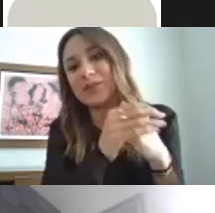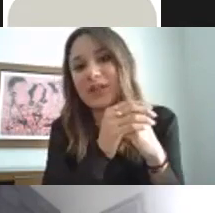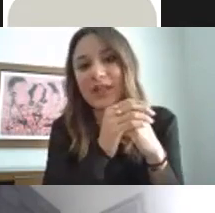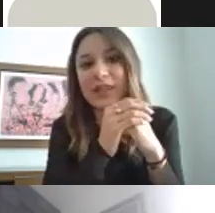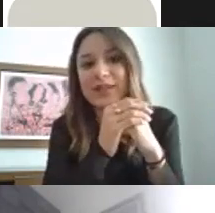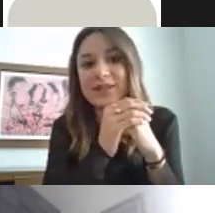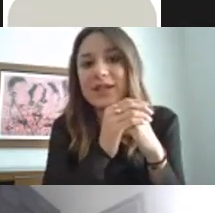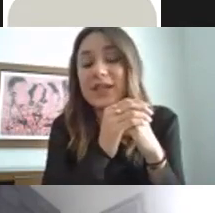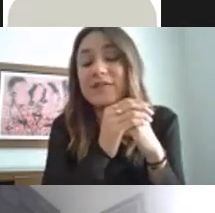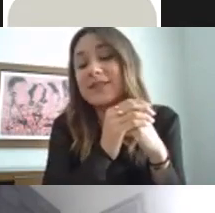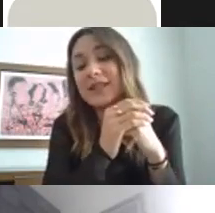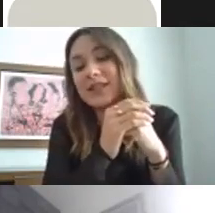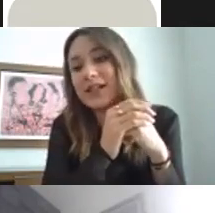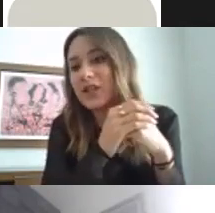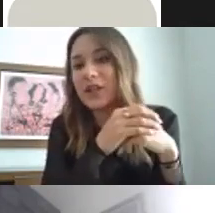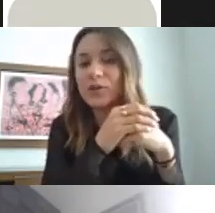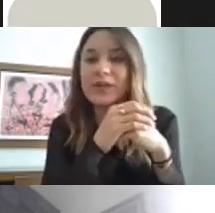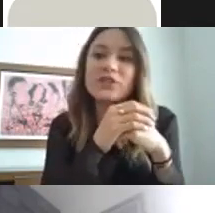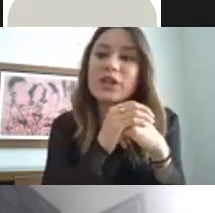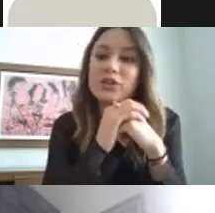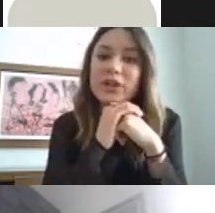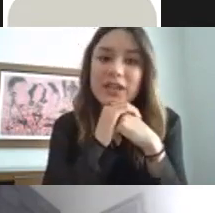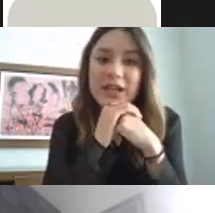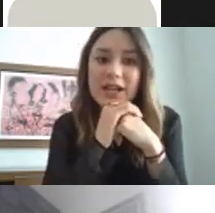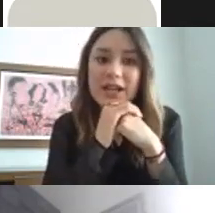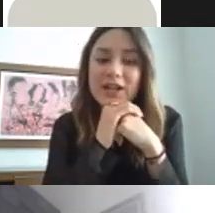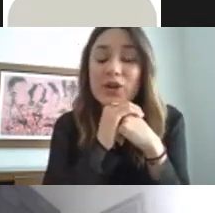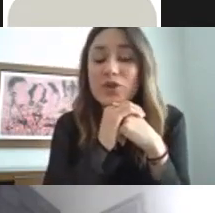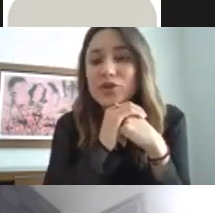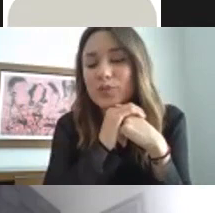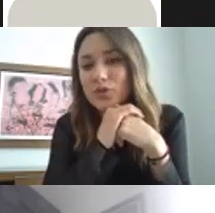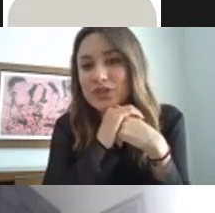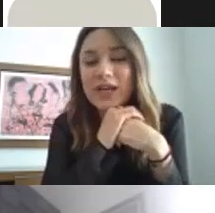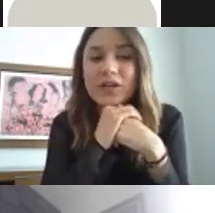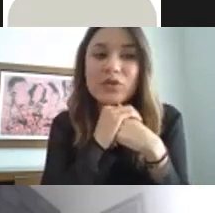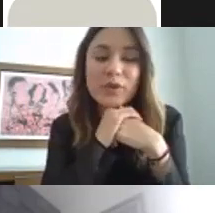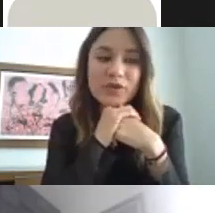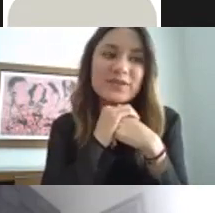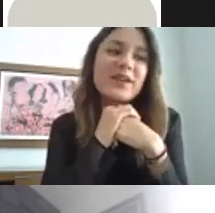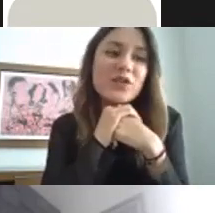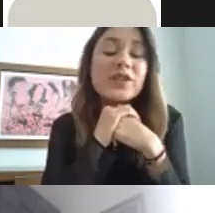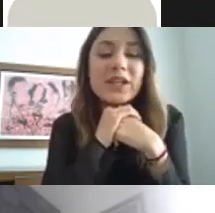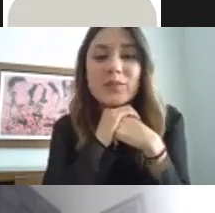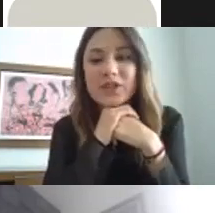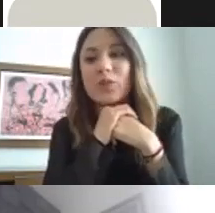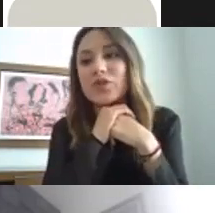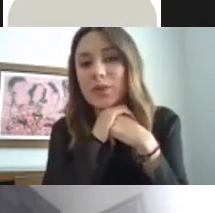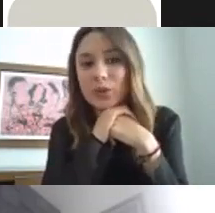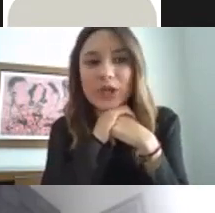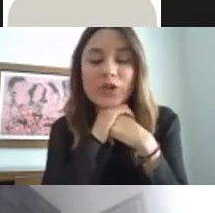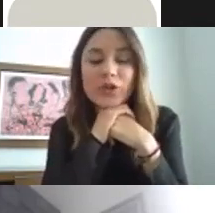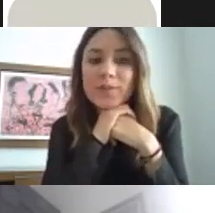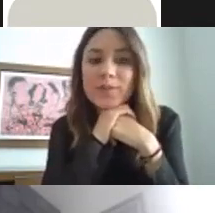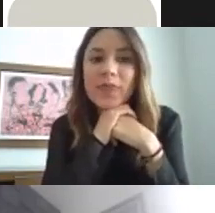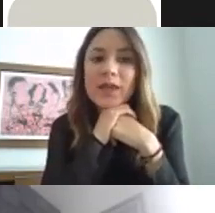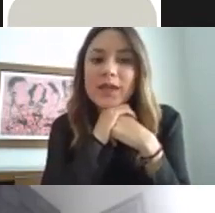autoridades y facilitarles toda la documentación que nos requieran no nos podemos negar no podemos decir que no tenemos que coadyuvar con